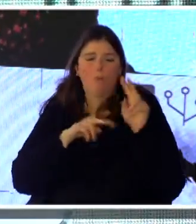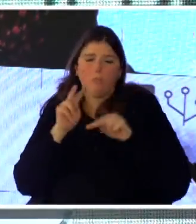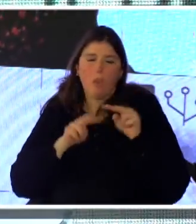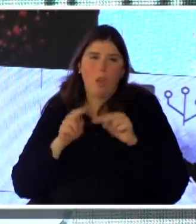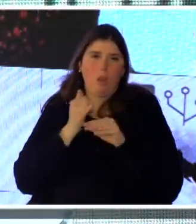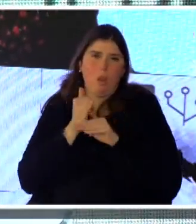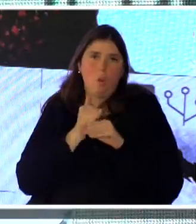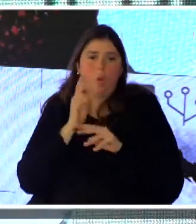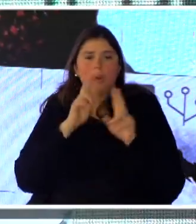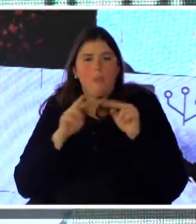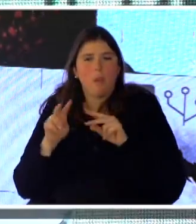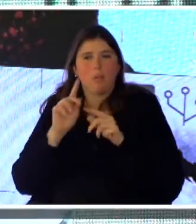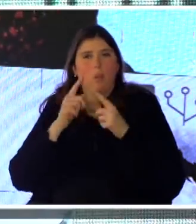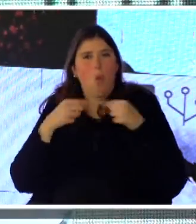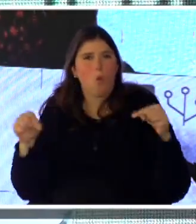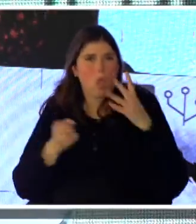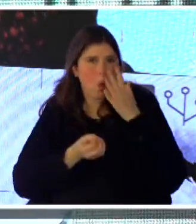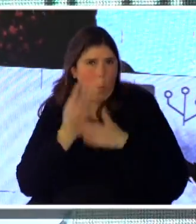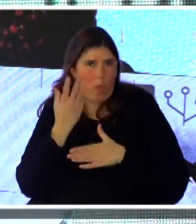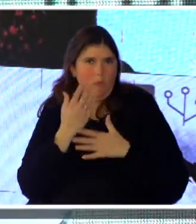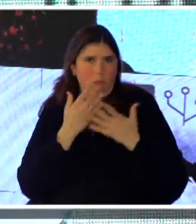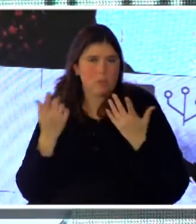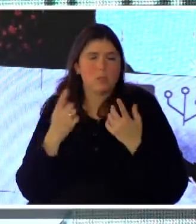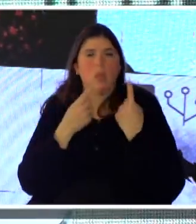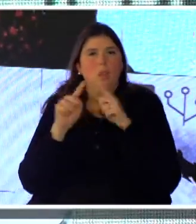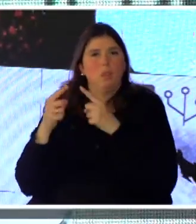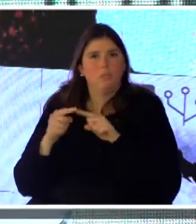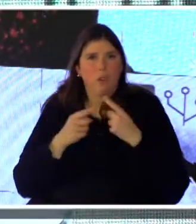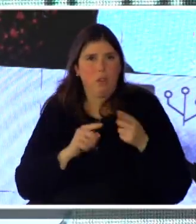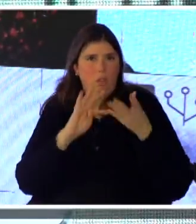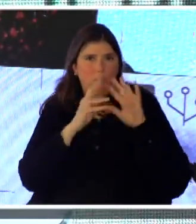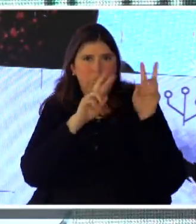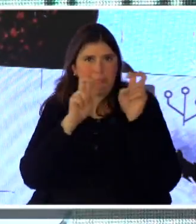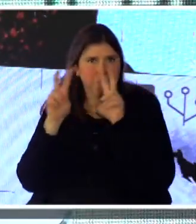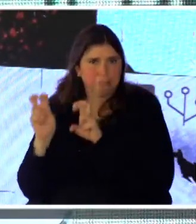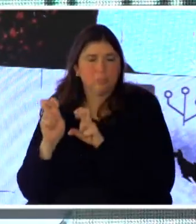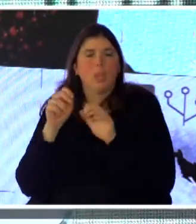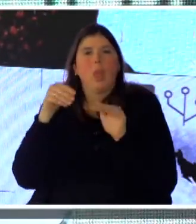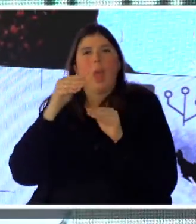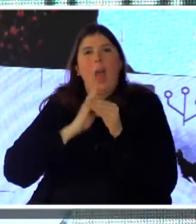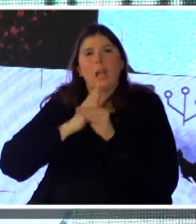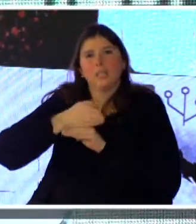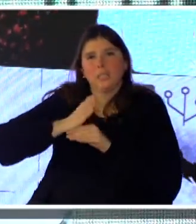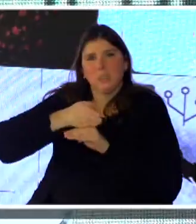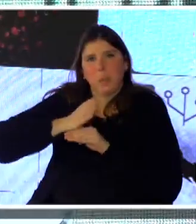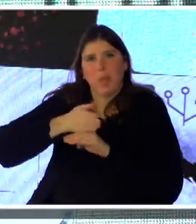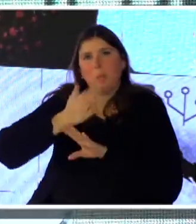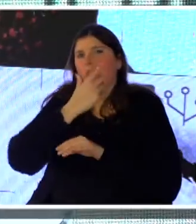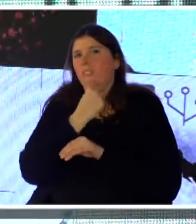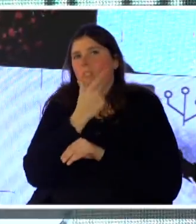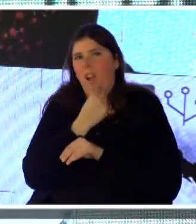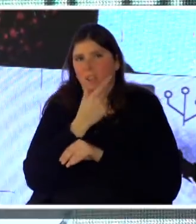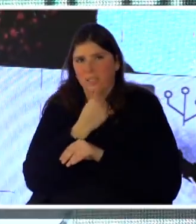apuntar a, digamos, distintos perfiles, temáticas, modalidad de acceso más sencilla y